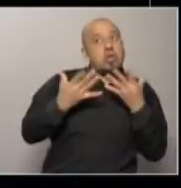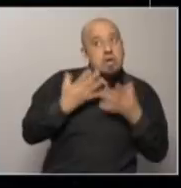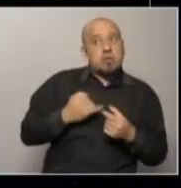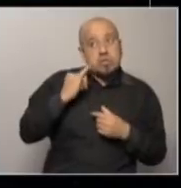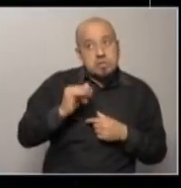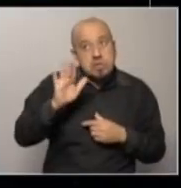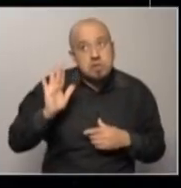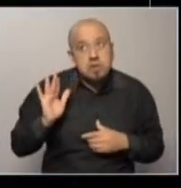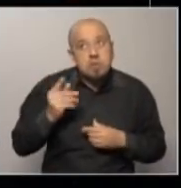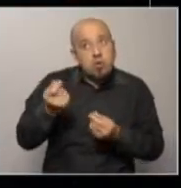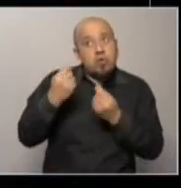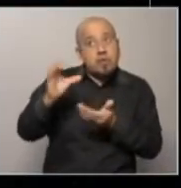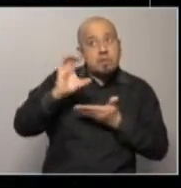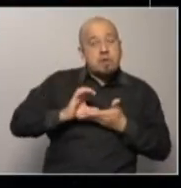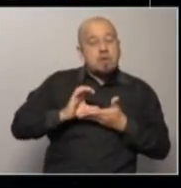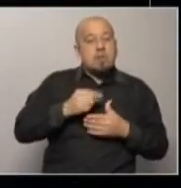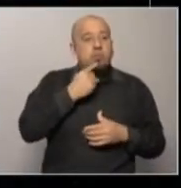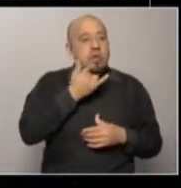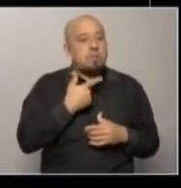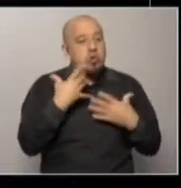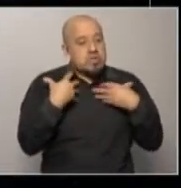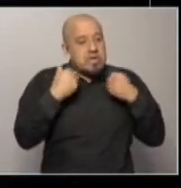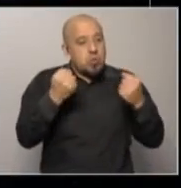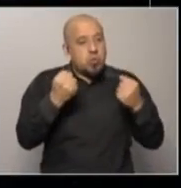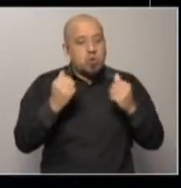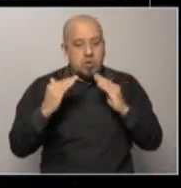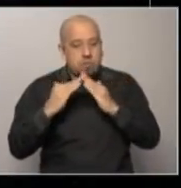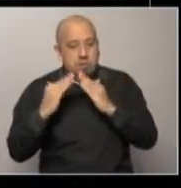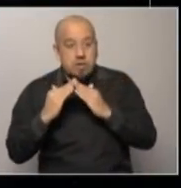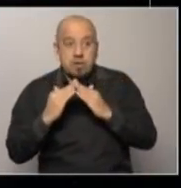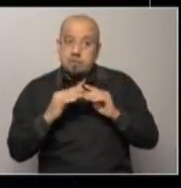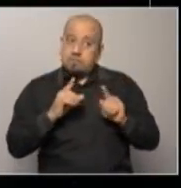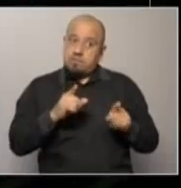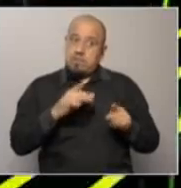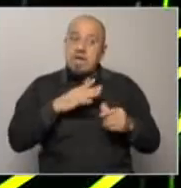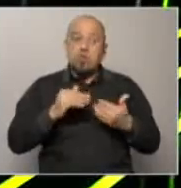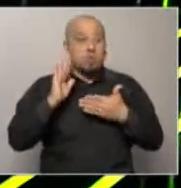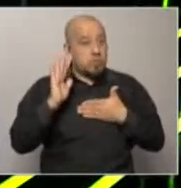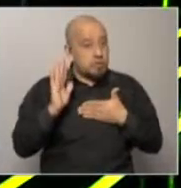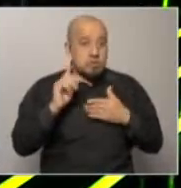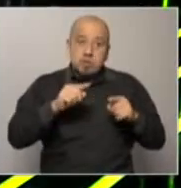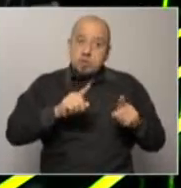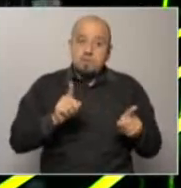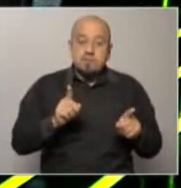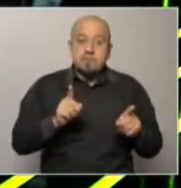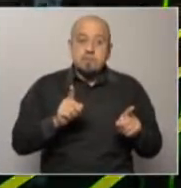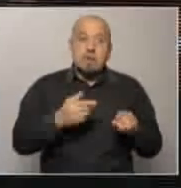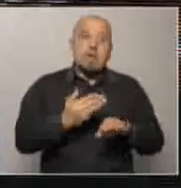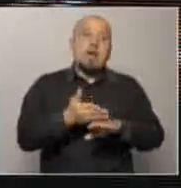educación, la salud y vivienda, lo que podemos ver es que ahí hay un compromiso muy fuerte de parte